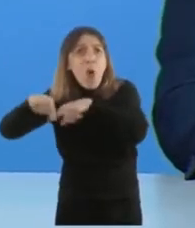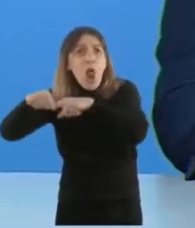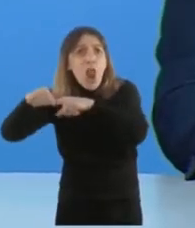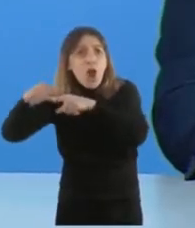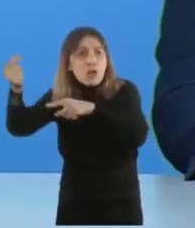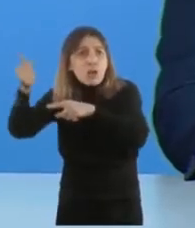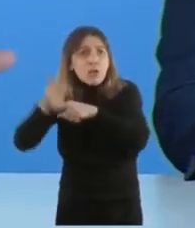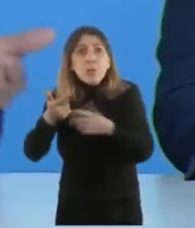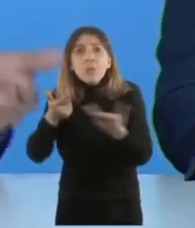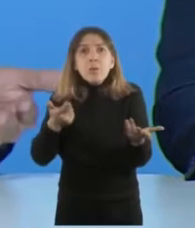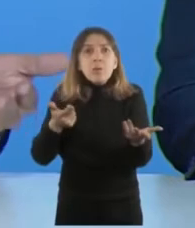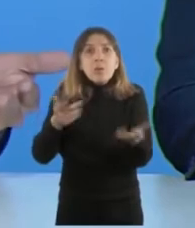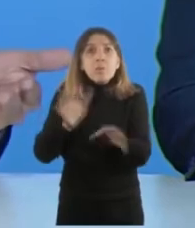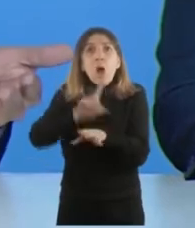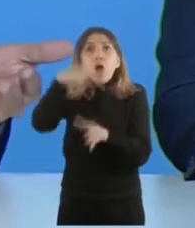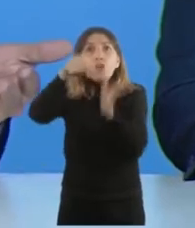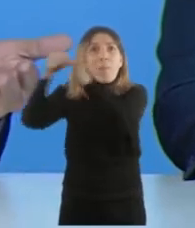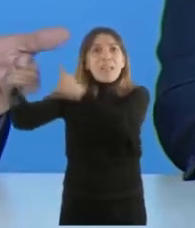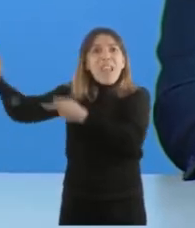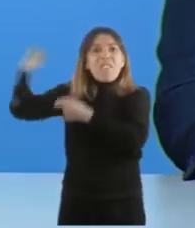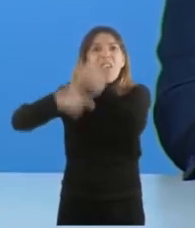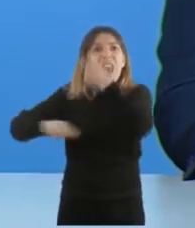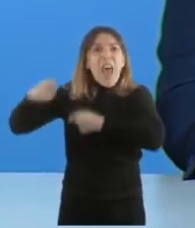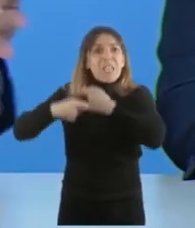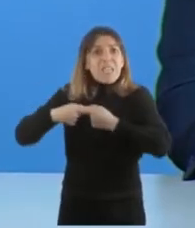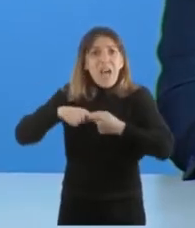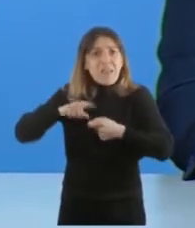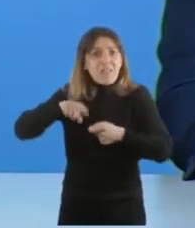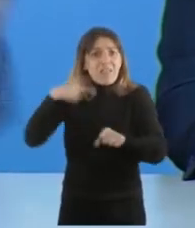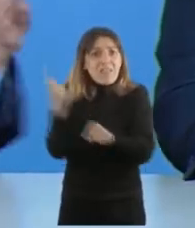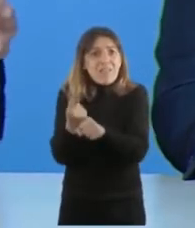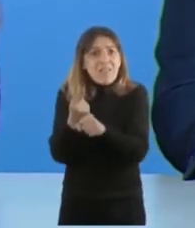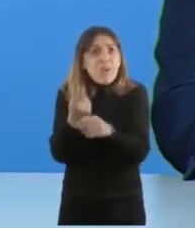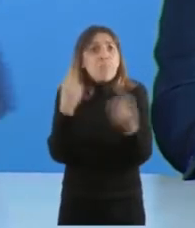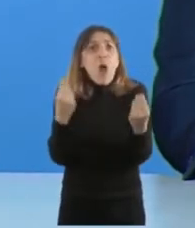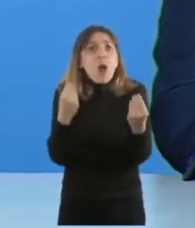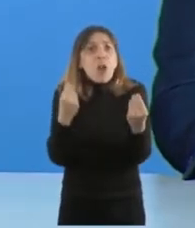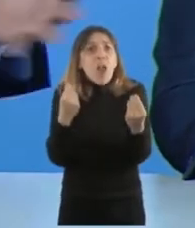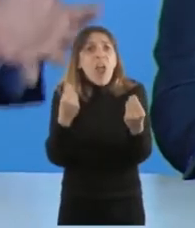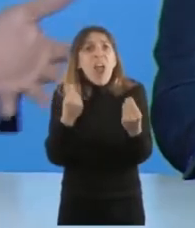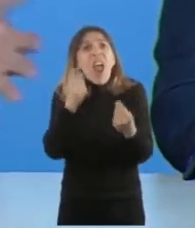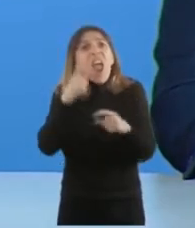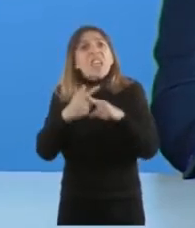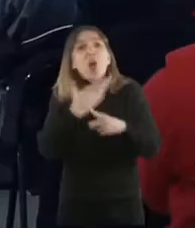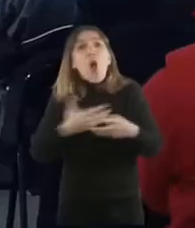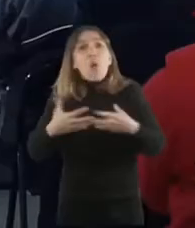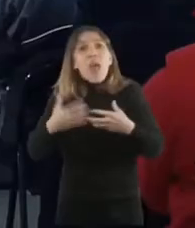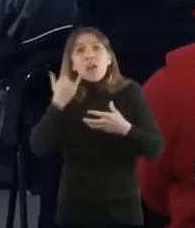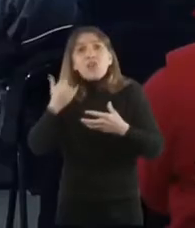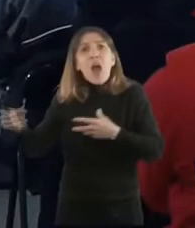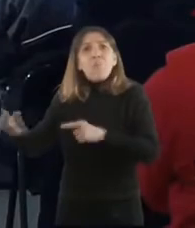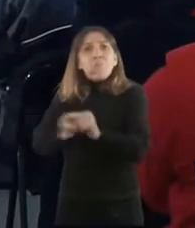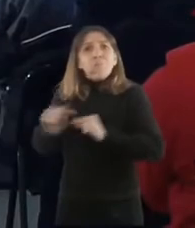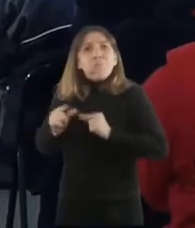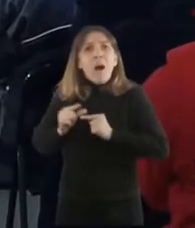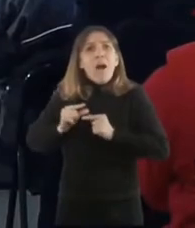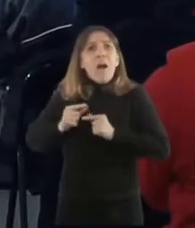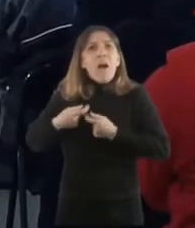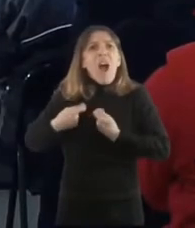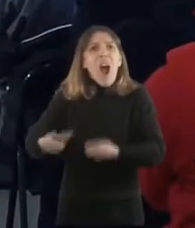a financiamiento internacional, porque se habían comprometido y gastado todo lo posible con el fondo.